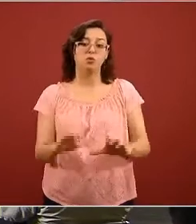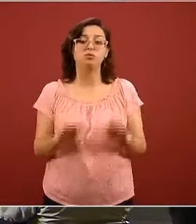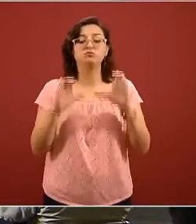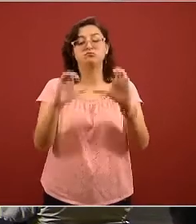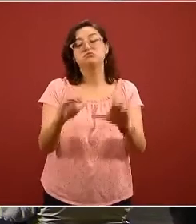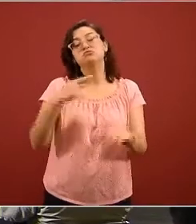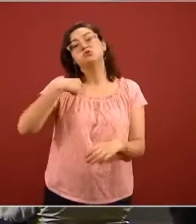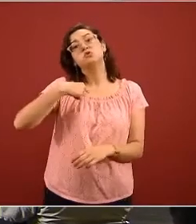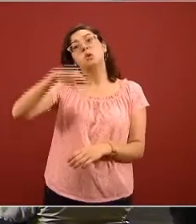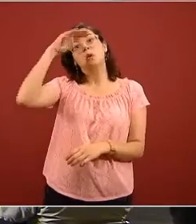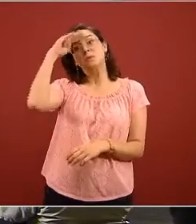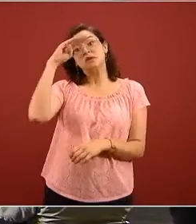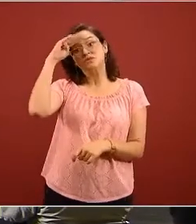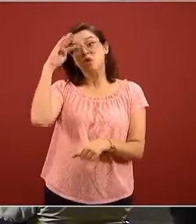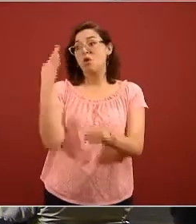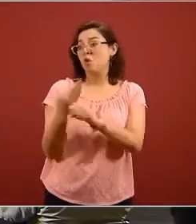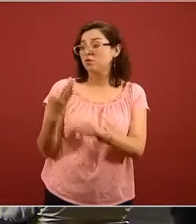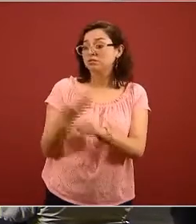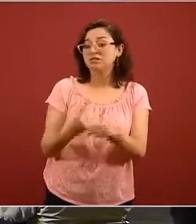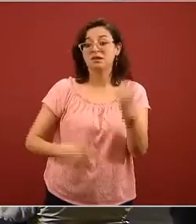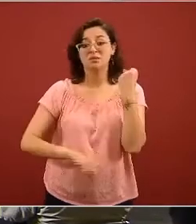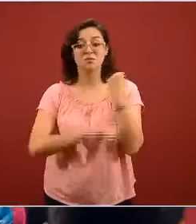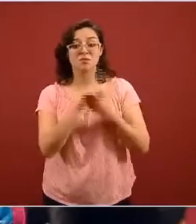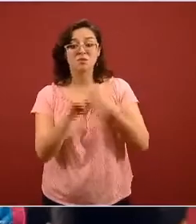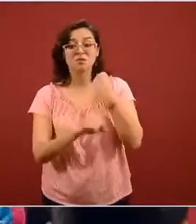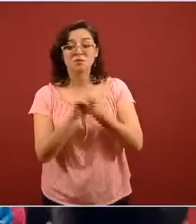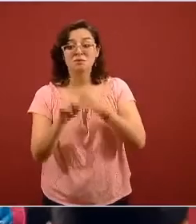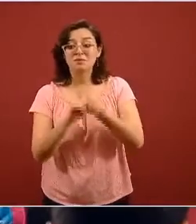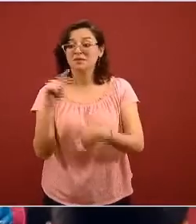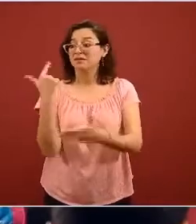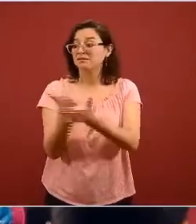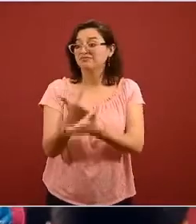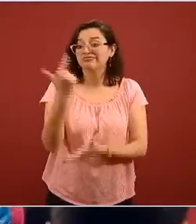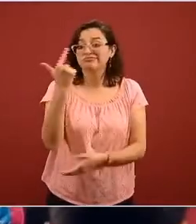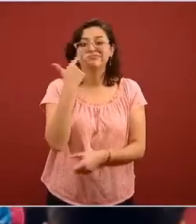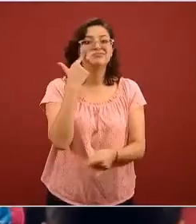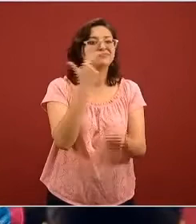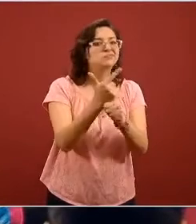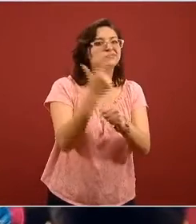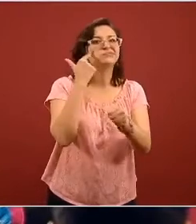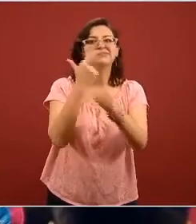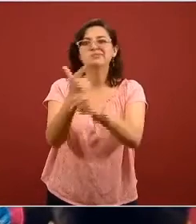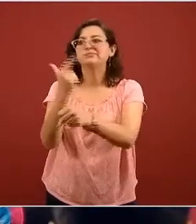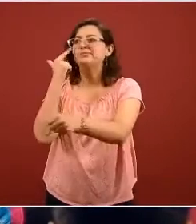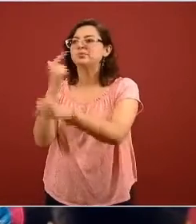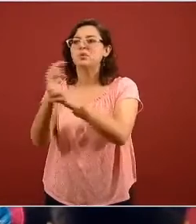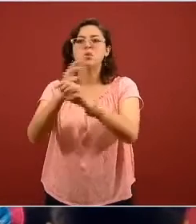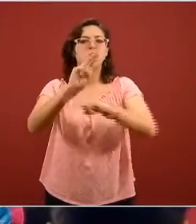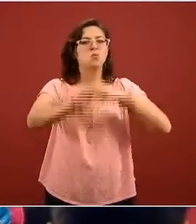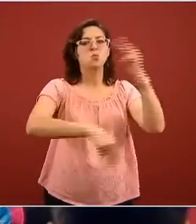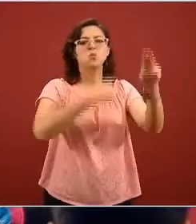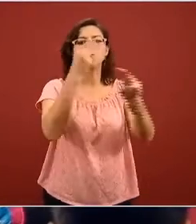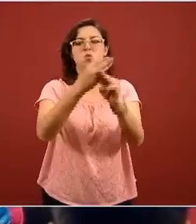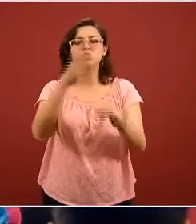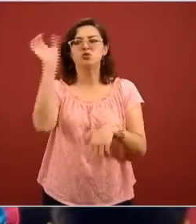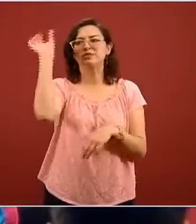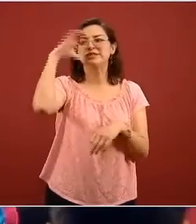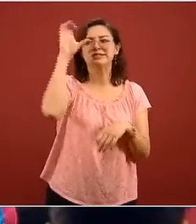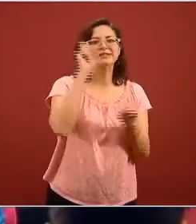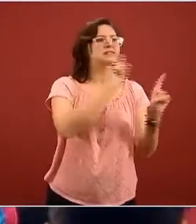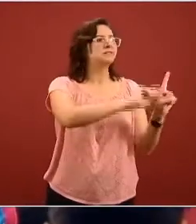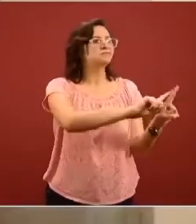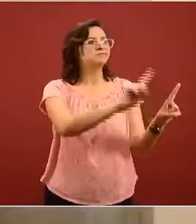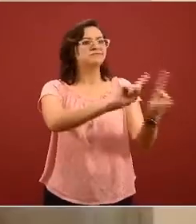crisis nos está invitando y así lo han manifestado ya muchísimos científicos en el mundo hay por ahí un manifiesto